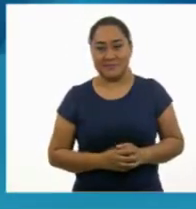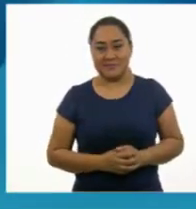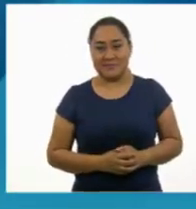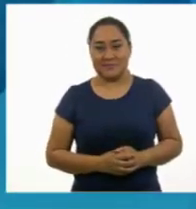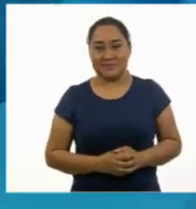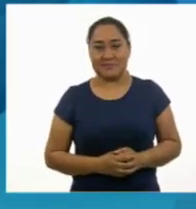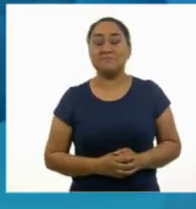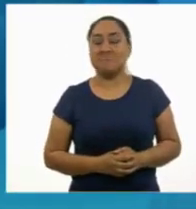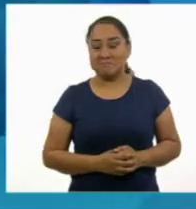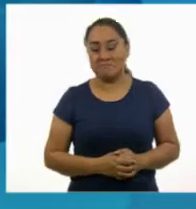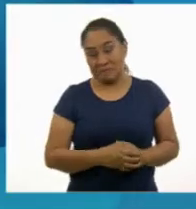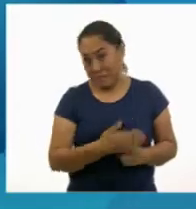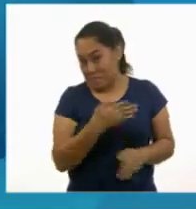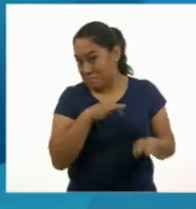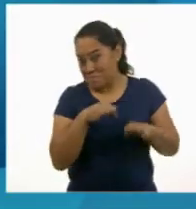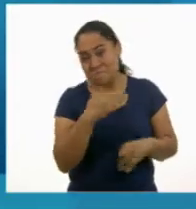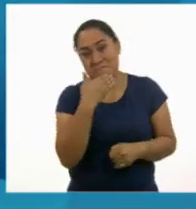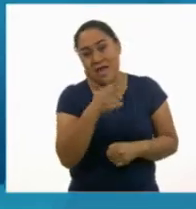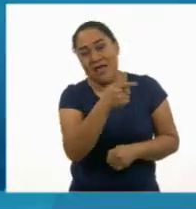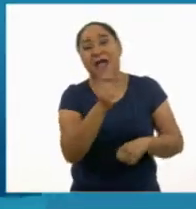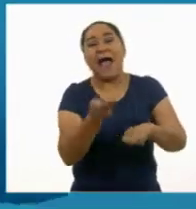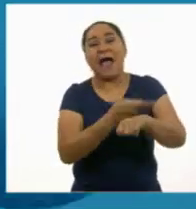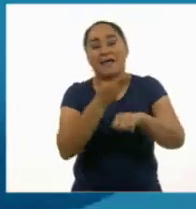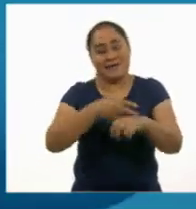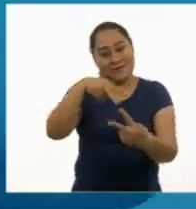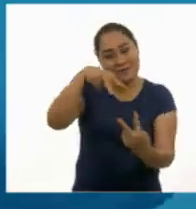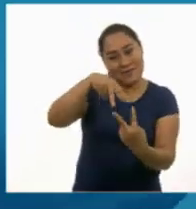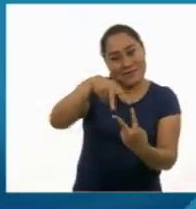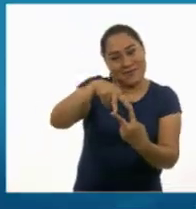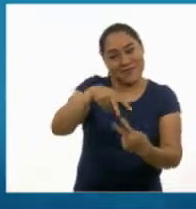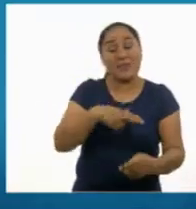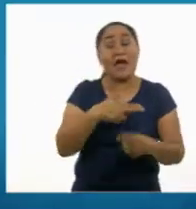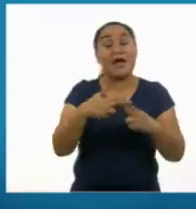¡Buen trabajo, Calcetín con rombos man! ¡Hasta la próxima!